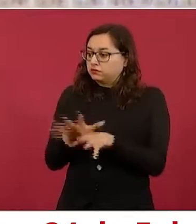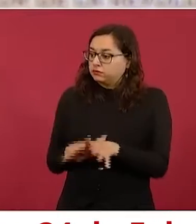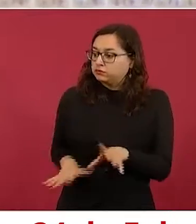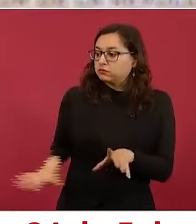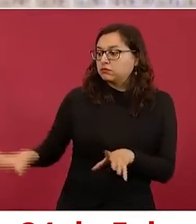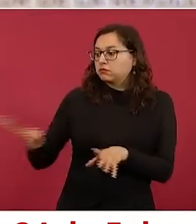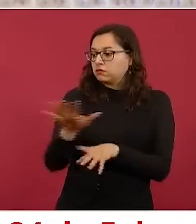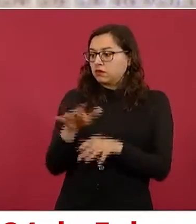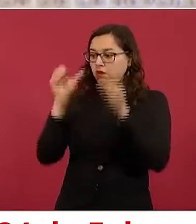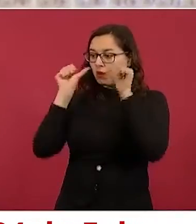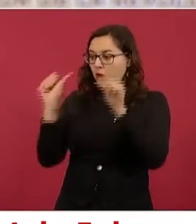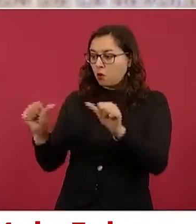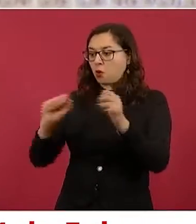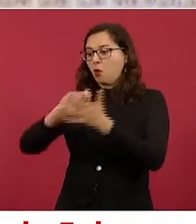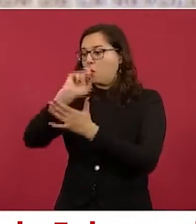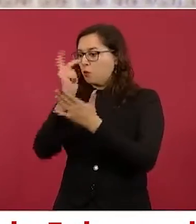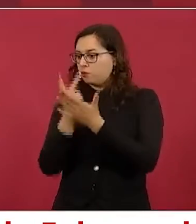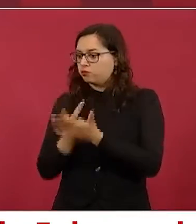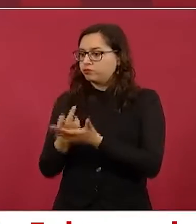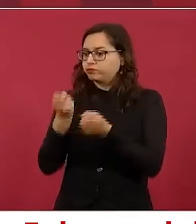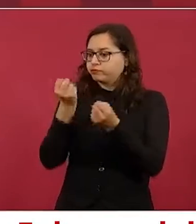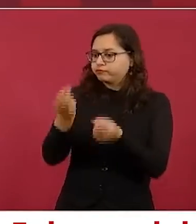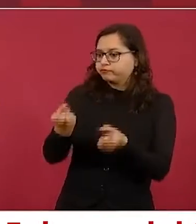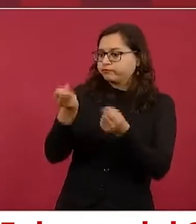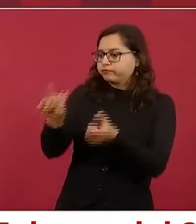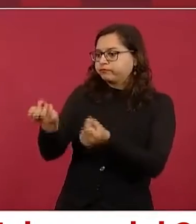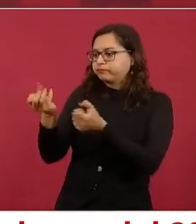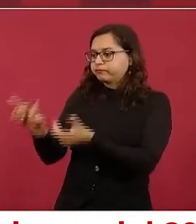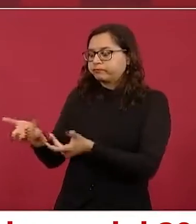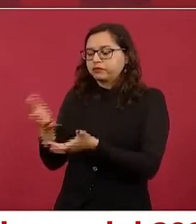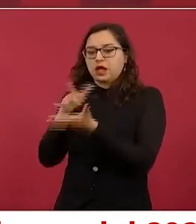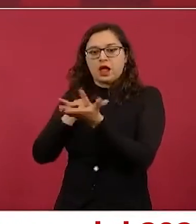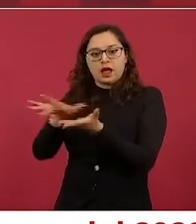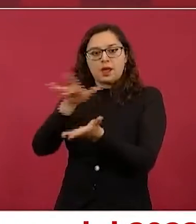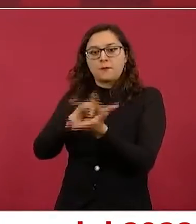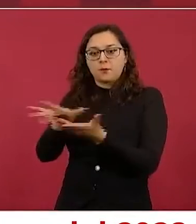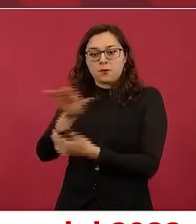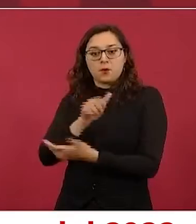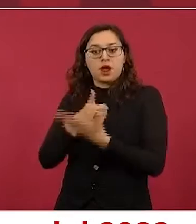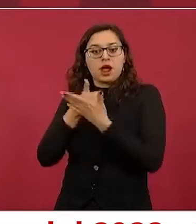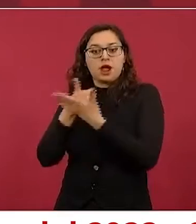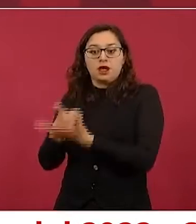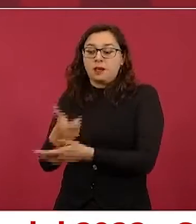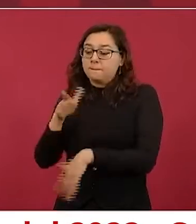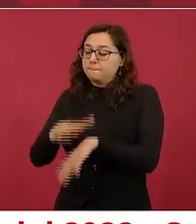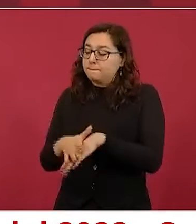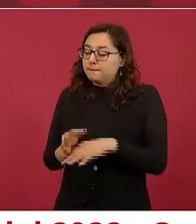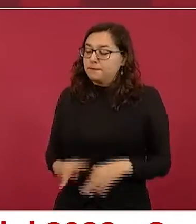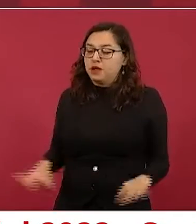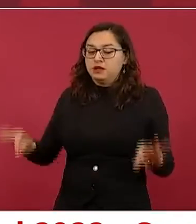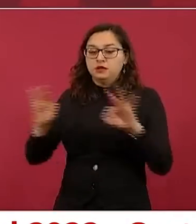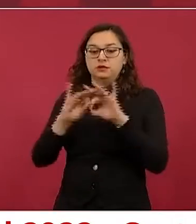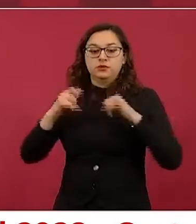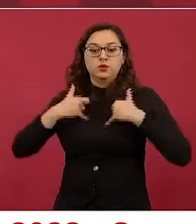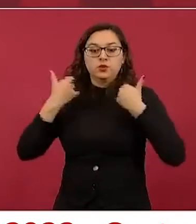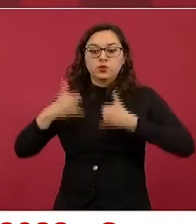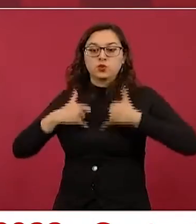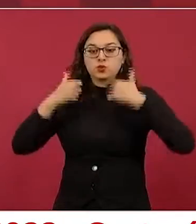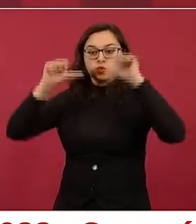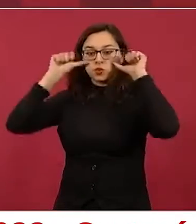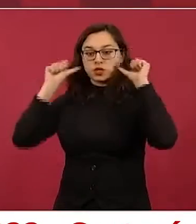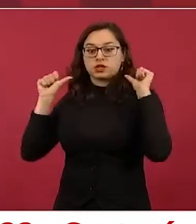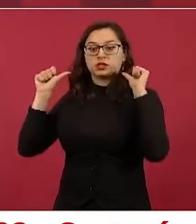con programas de bienestar y de manera especial atendiendo a los jóvenes. Y ya